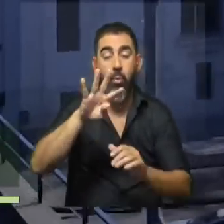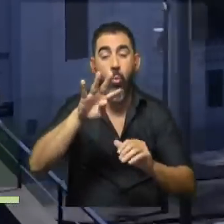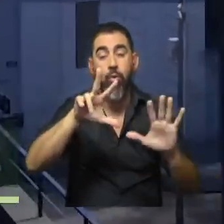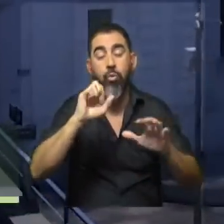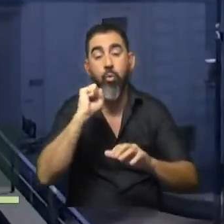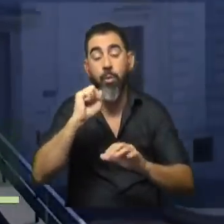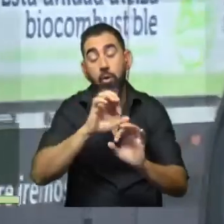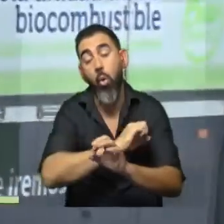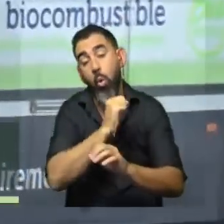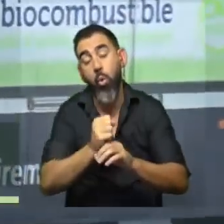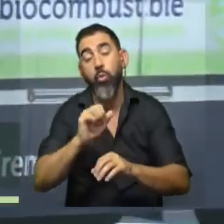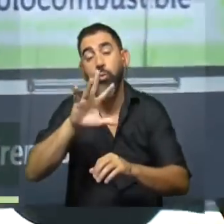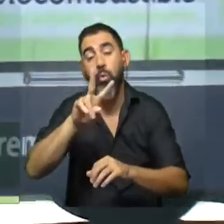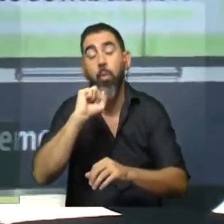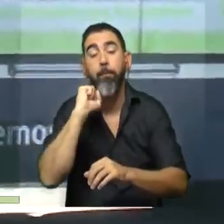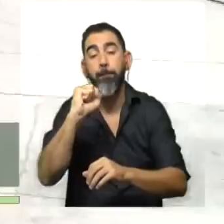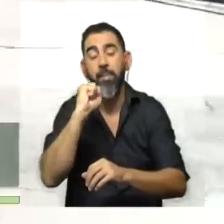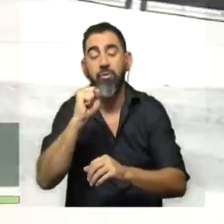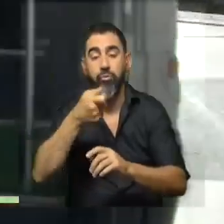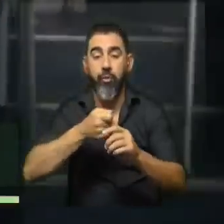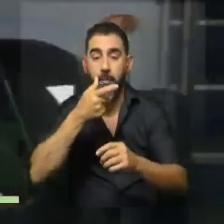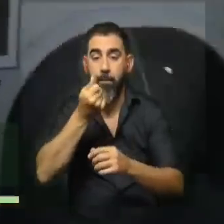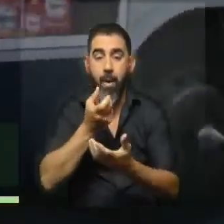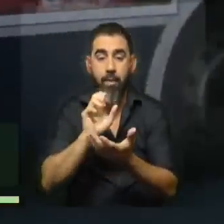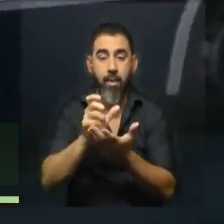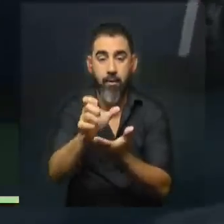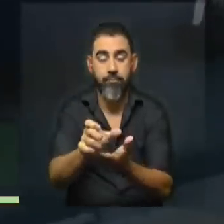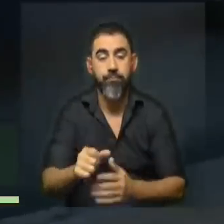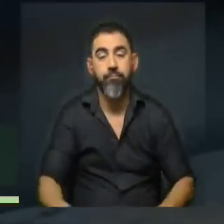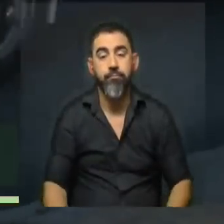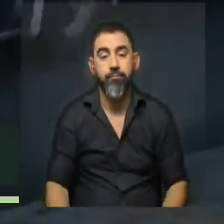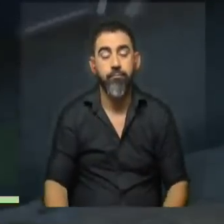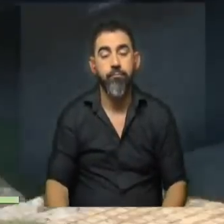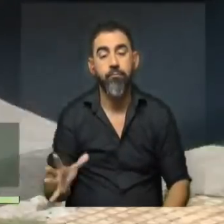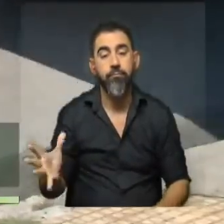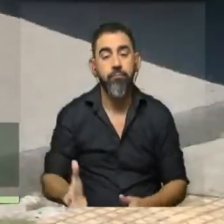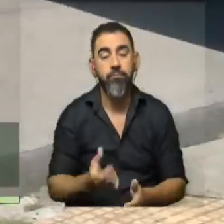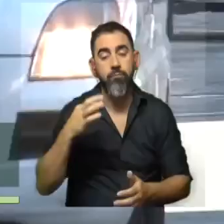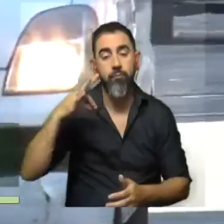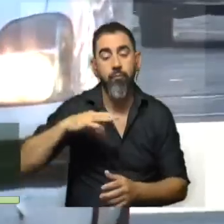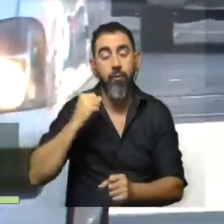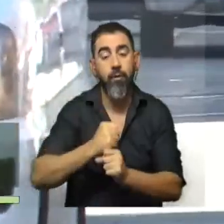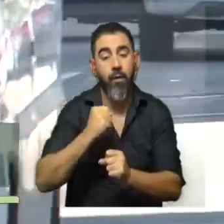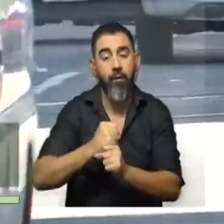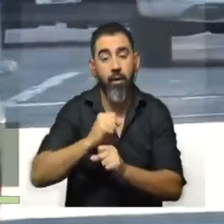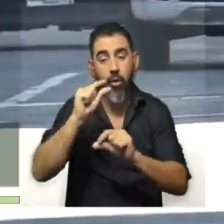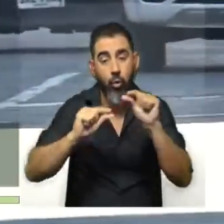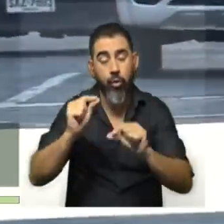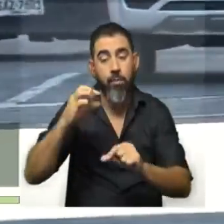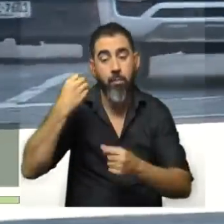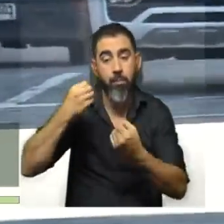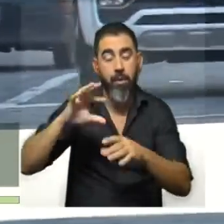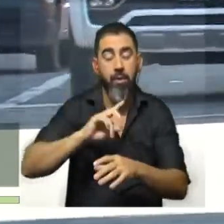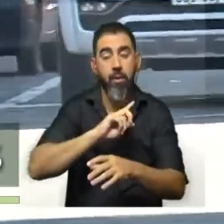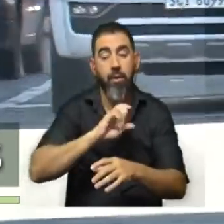52, si se paga con efectivo el boleto común. El ajuste contempla la recuperación salarial de trabajadores y la pérdida de ingresos